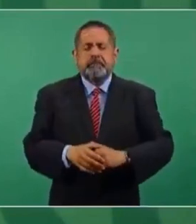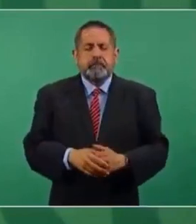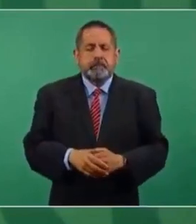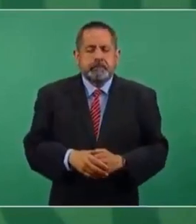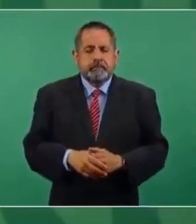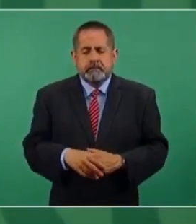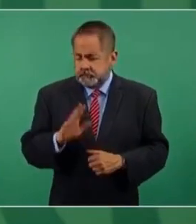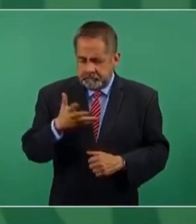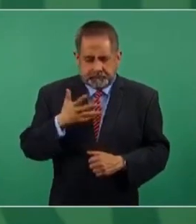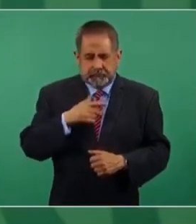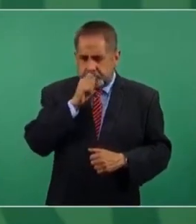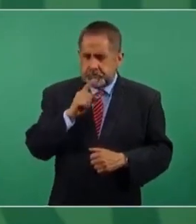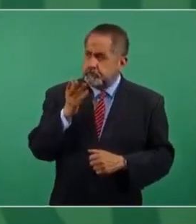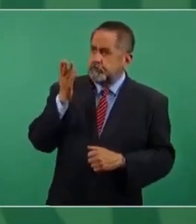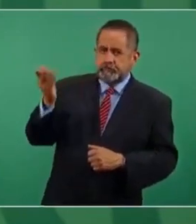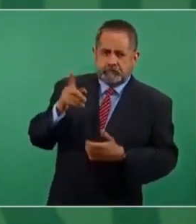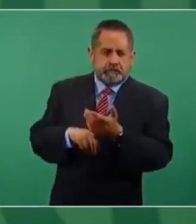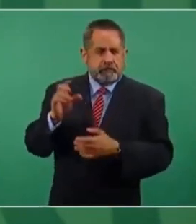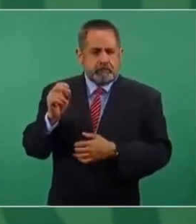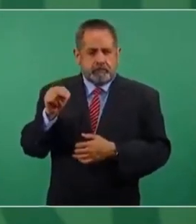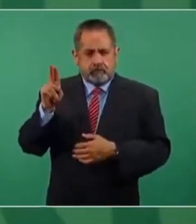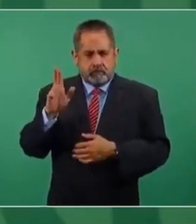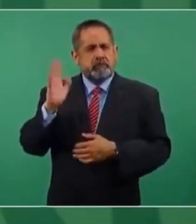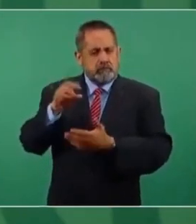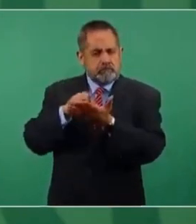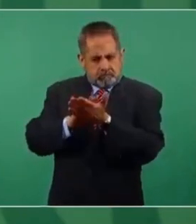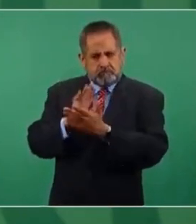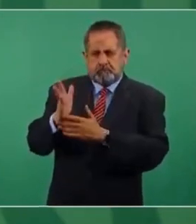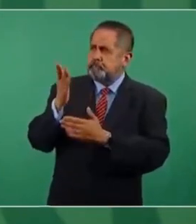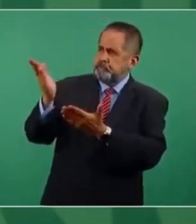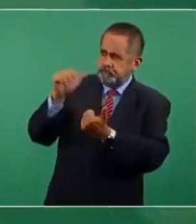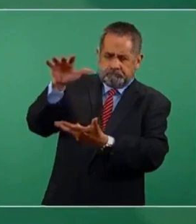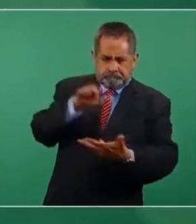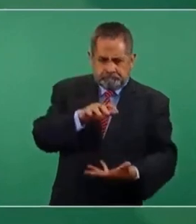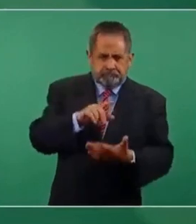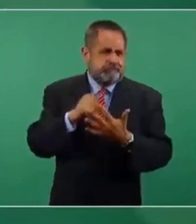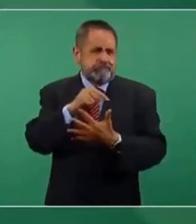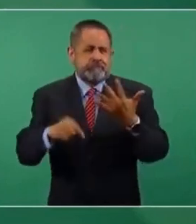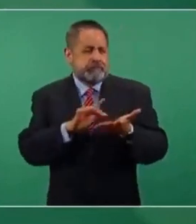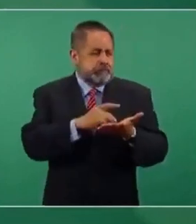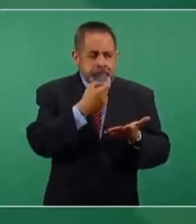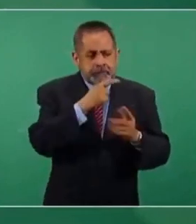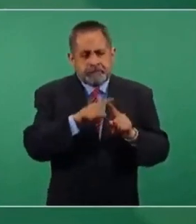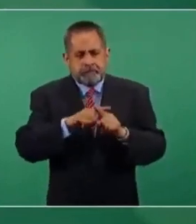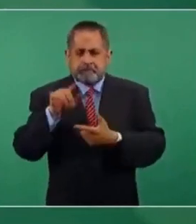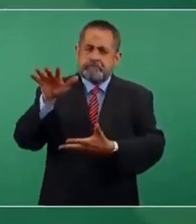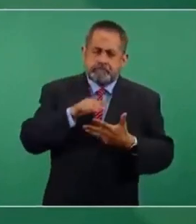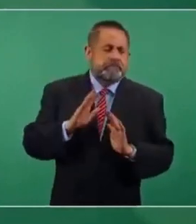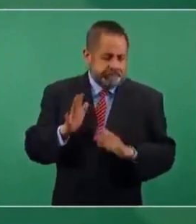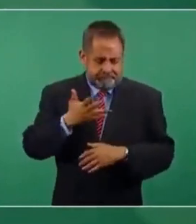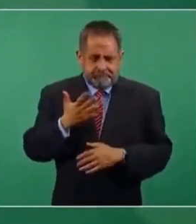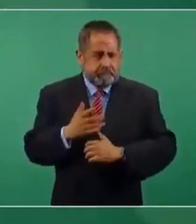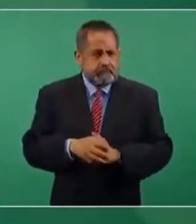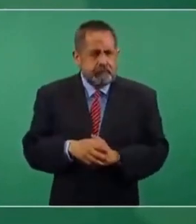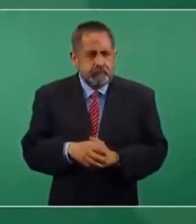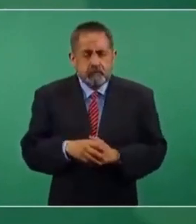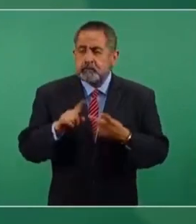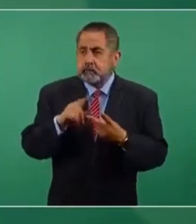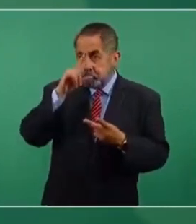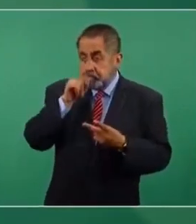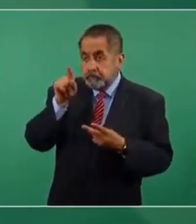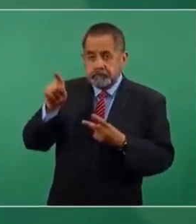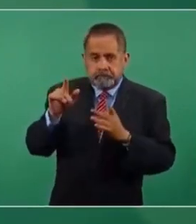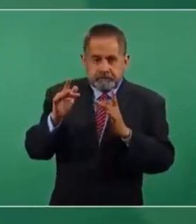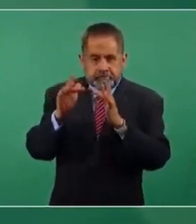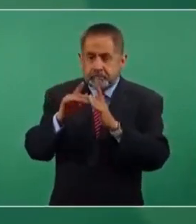Ya tenemos un pedido con la ONU de todos los medicamentos y los que no se consiguieron